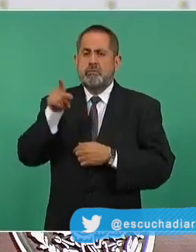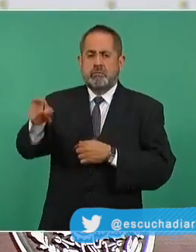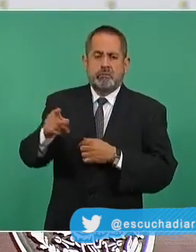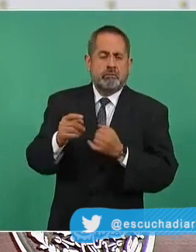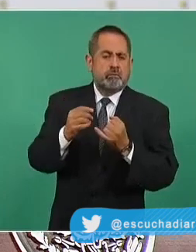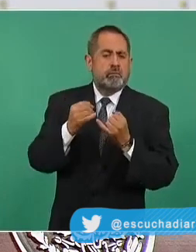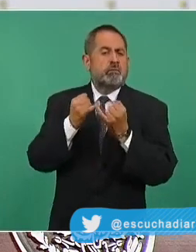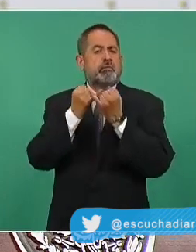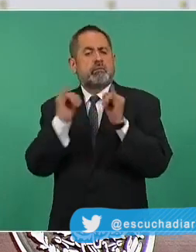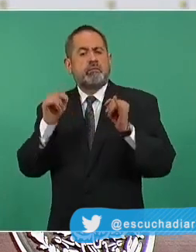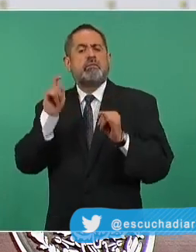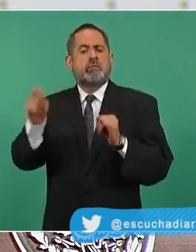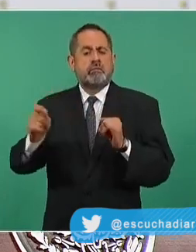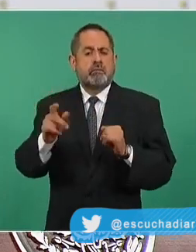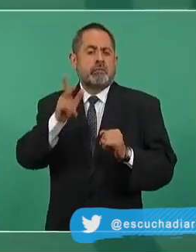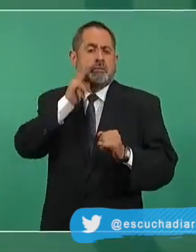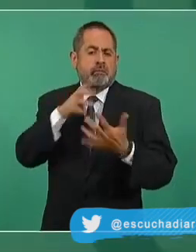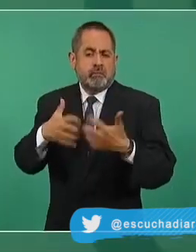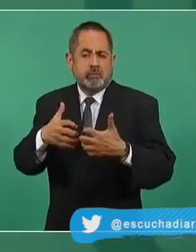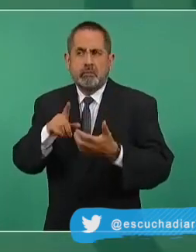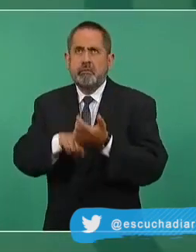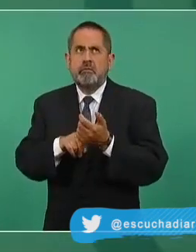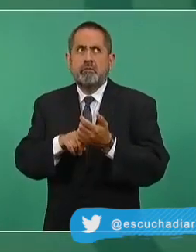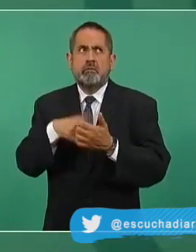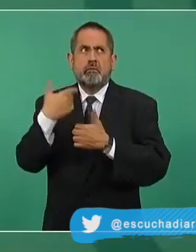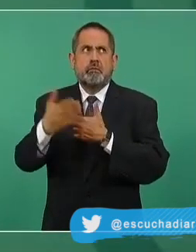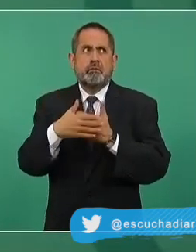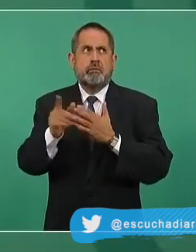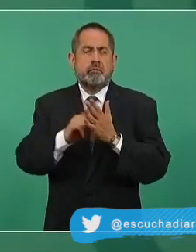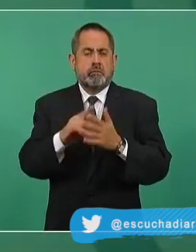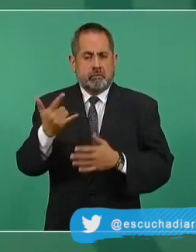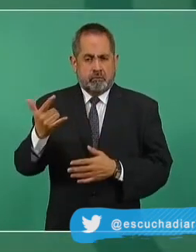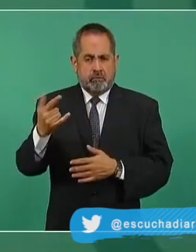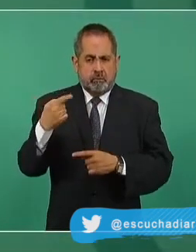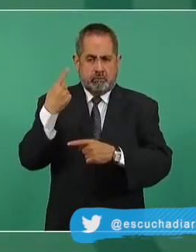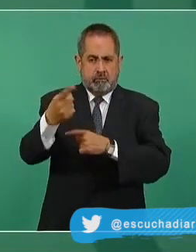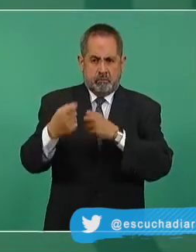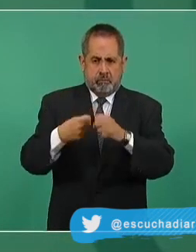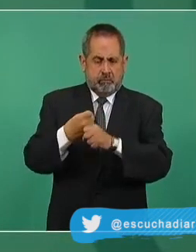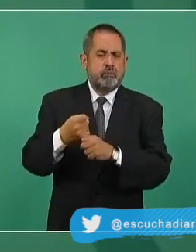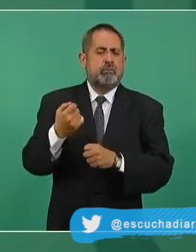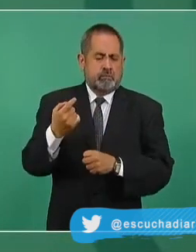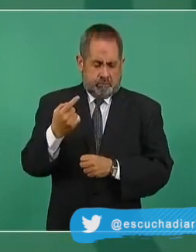refinería en julio del año próximo.